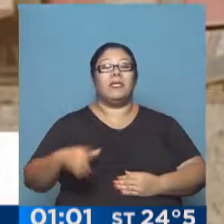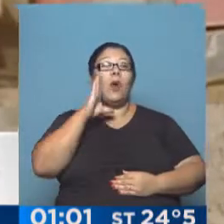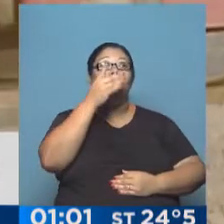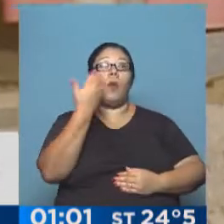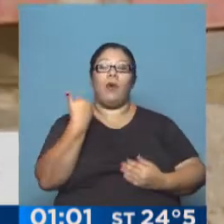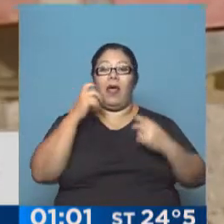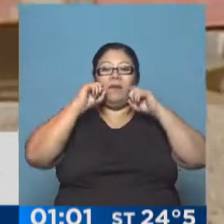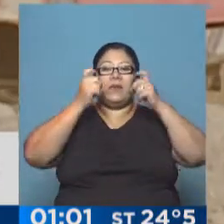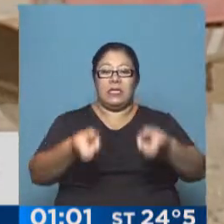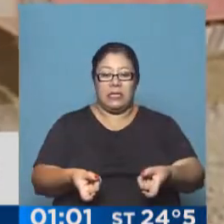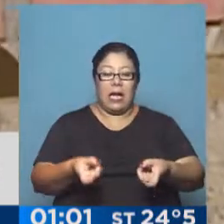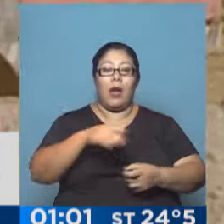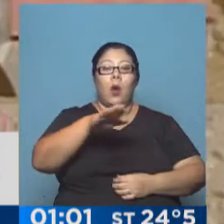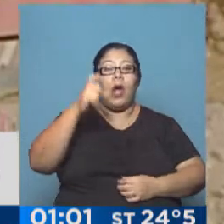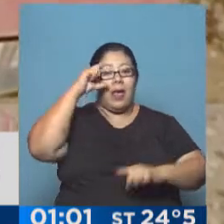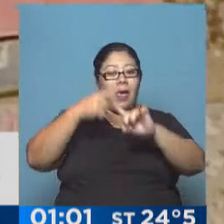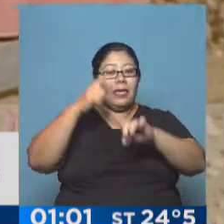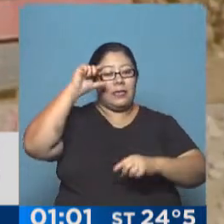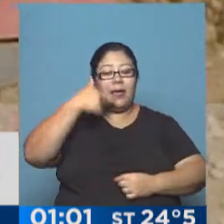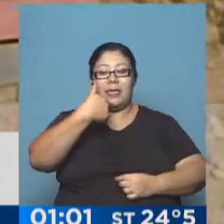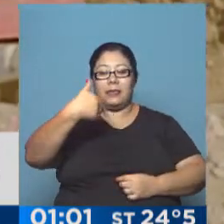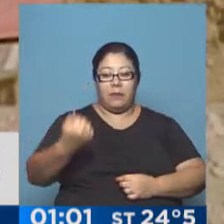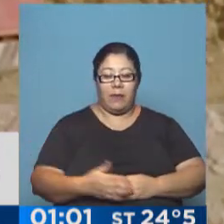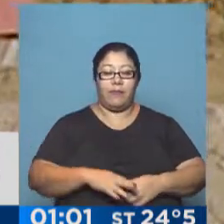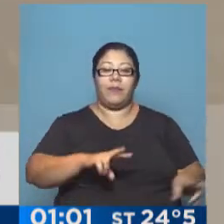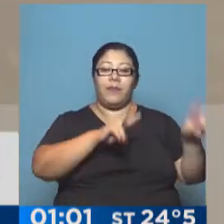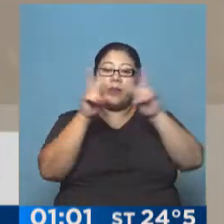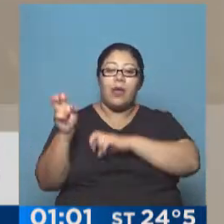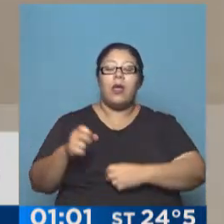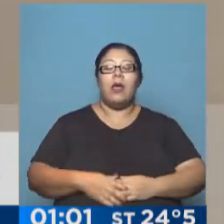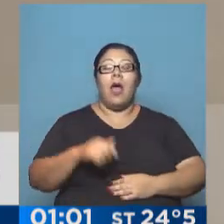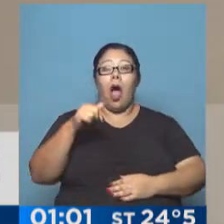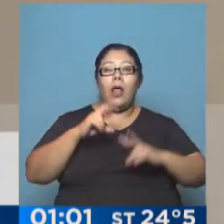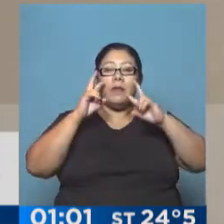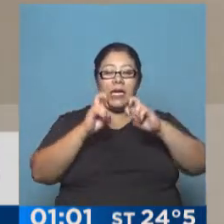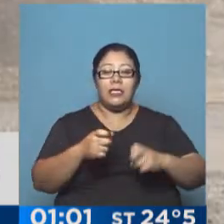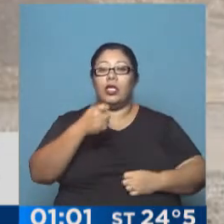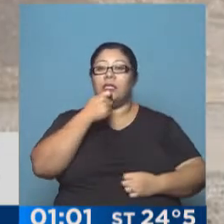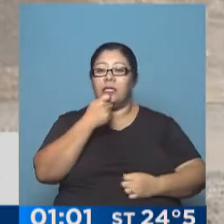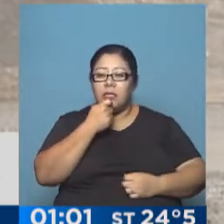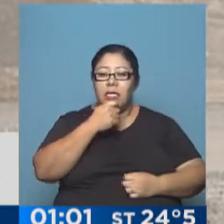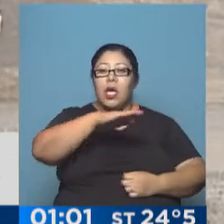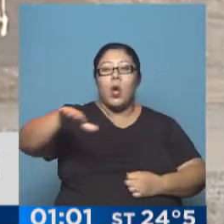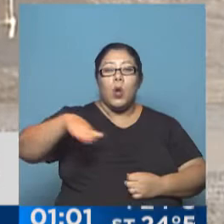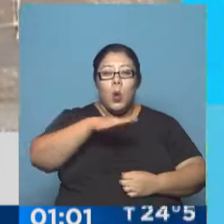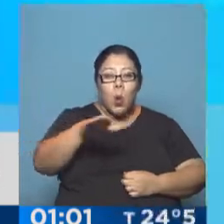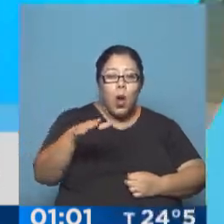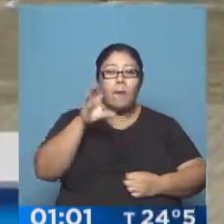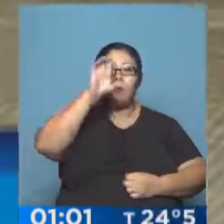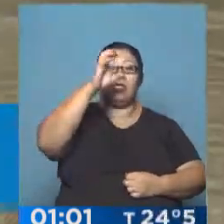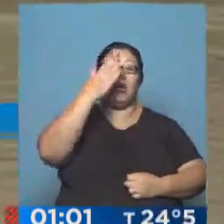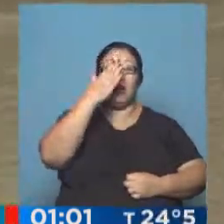fueron ordenadas por la Corte Suprema. Determinarán si las empresas dañaron zonas cercanas a yacimientos ubicados en Catamarca.